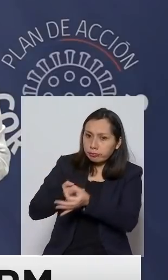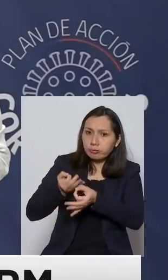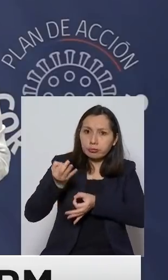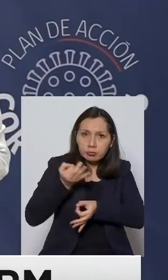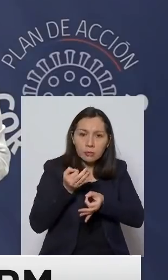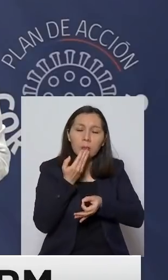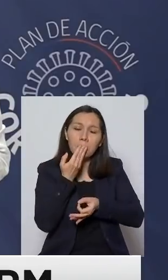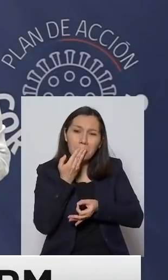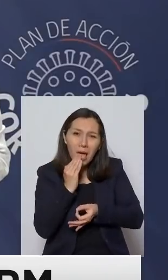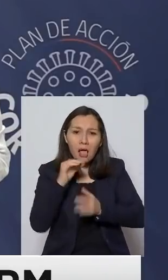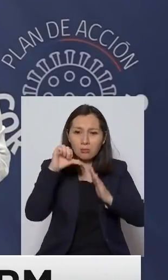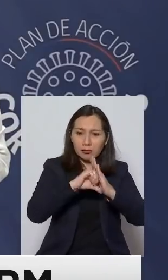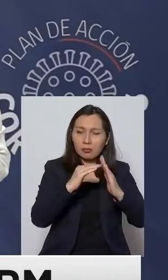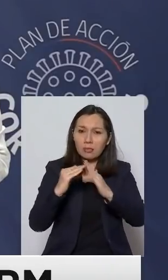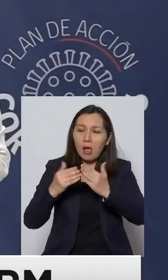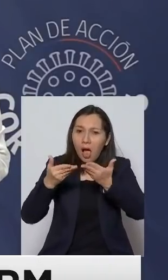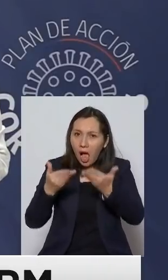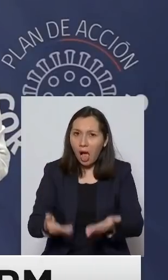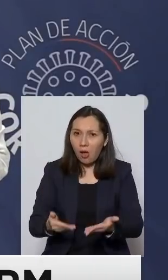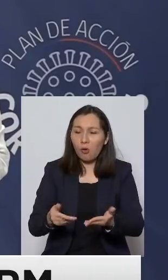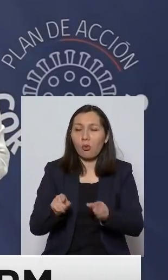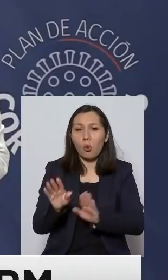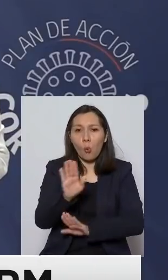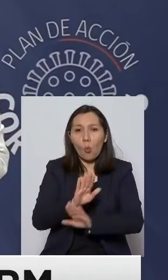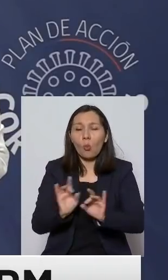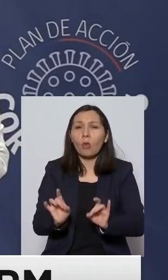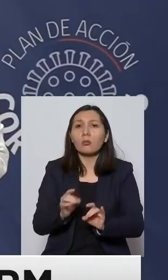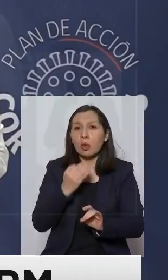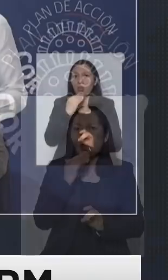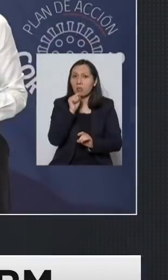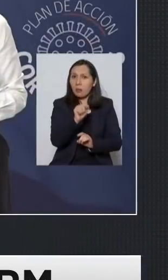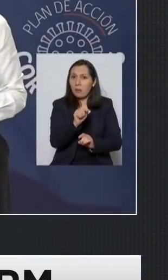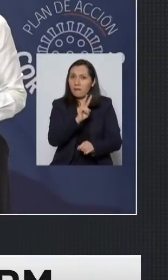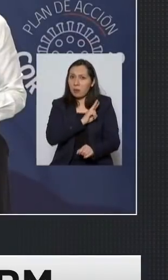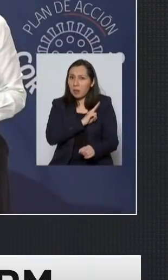levantando que era a lo mejor el momento de decretar medidas preventivas también ahí